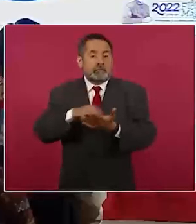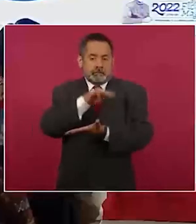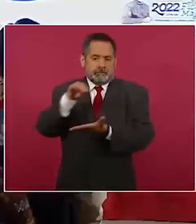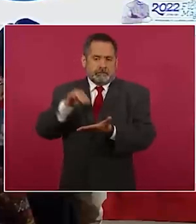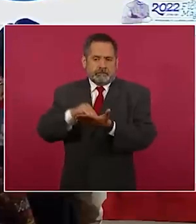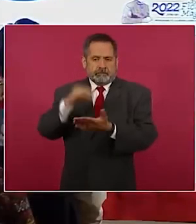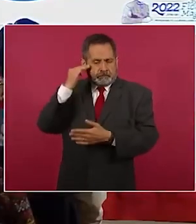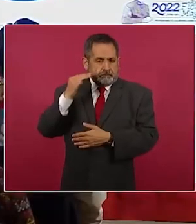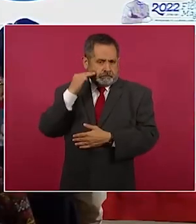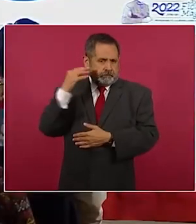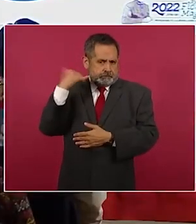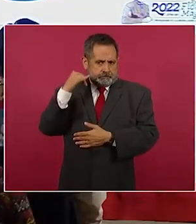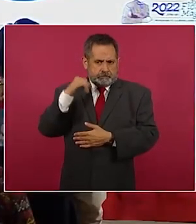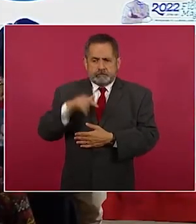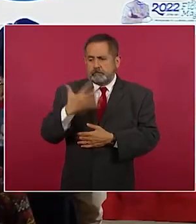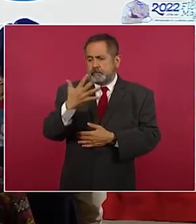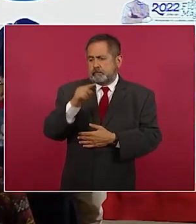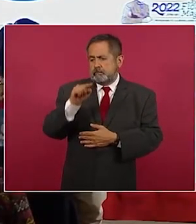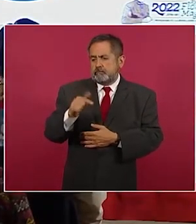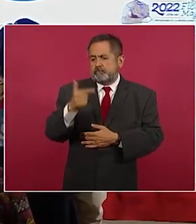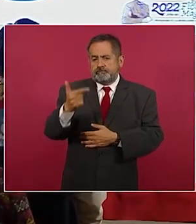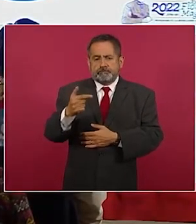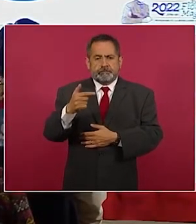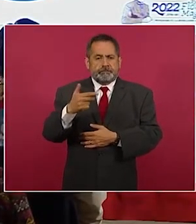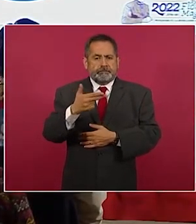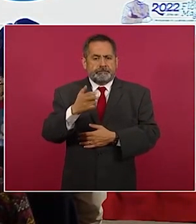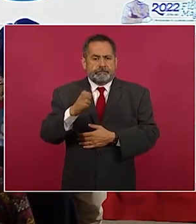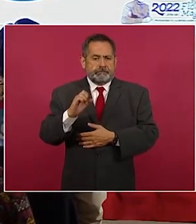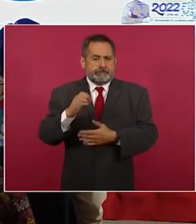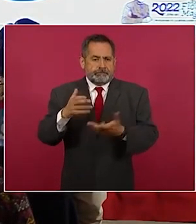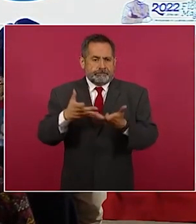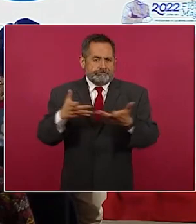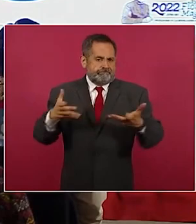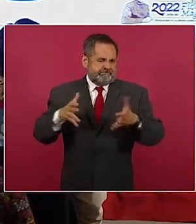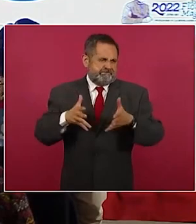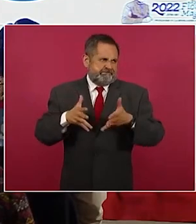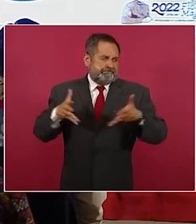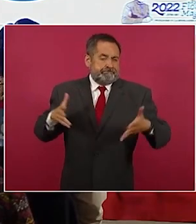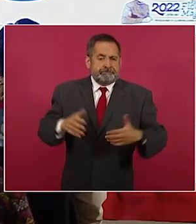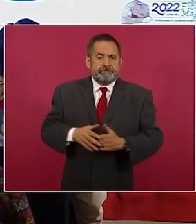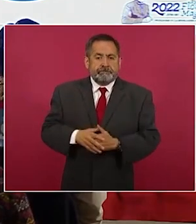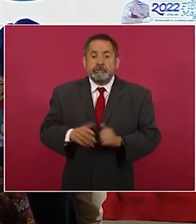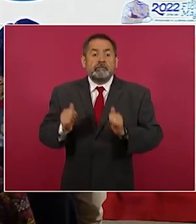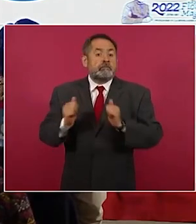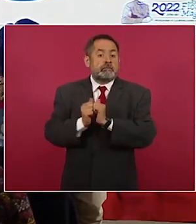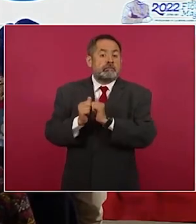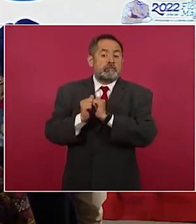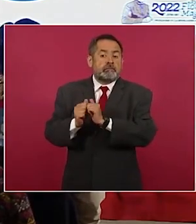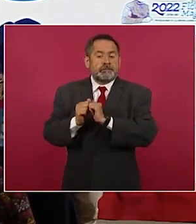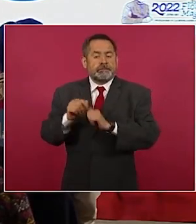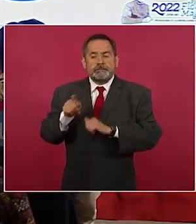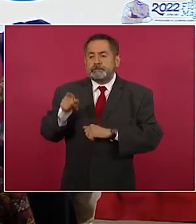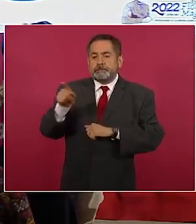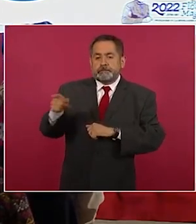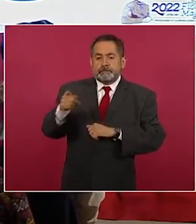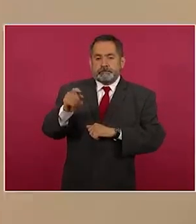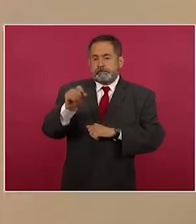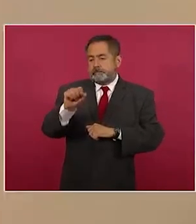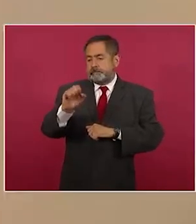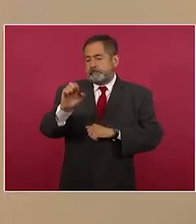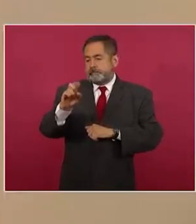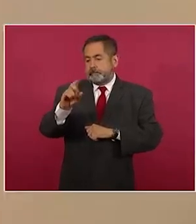.5 hectáreas. Estas áreas naturales protegidas se están haciendo de la mano con la Secretaría de Defensa